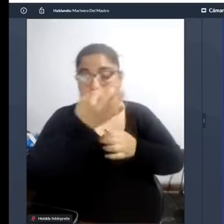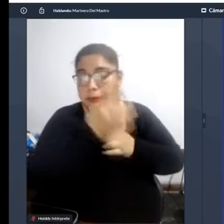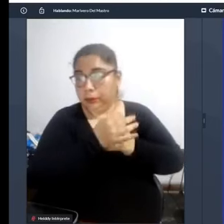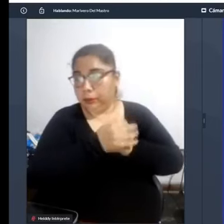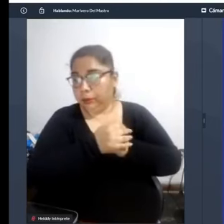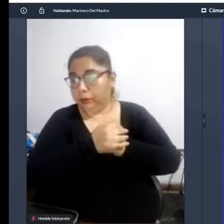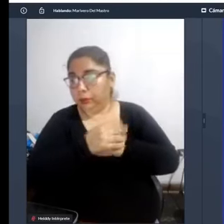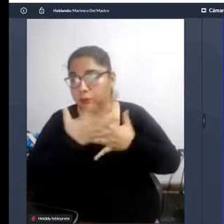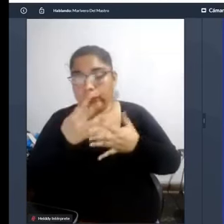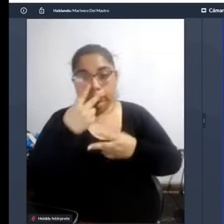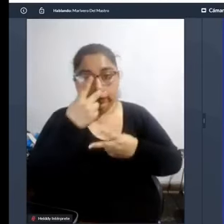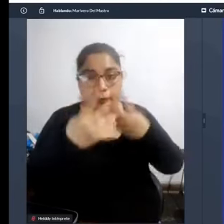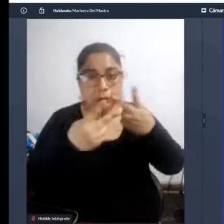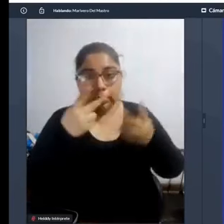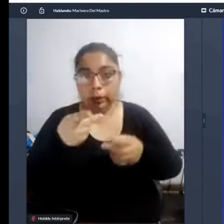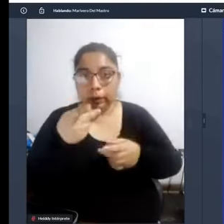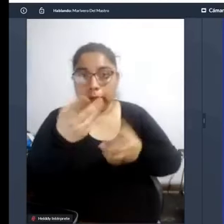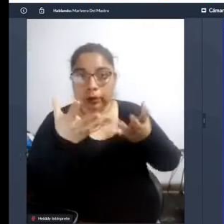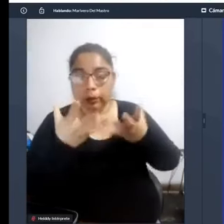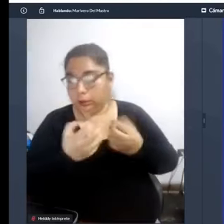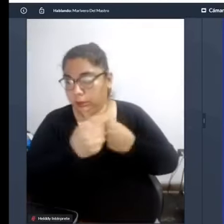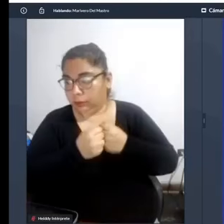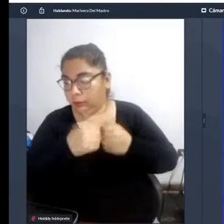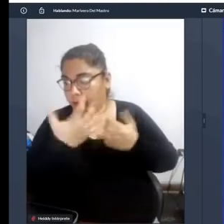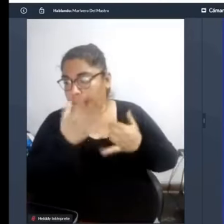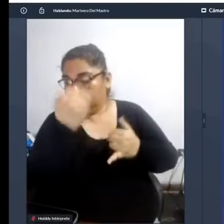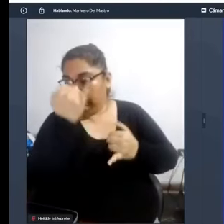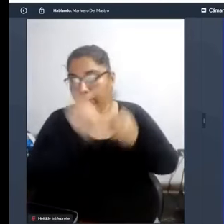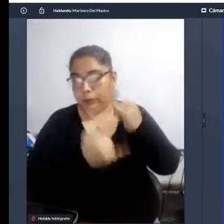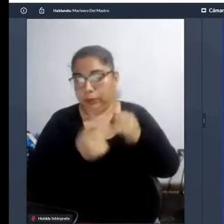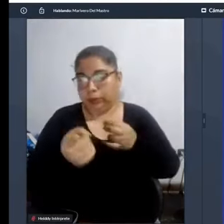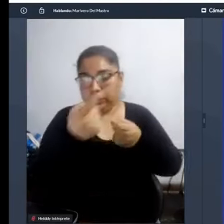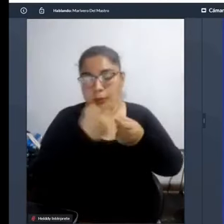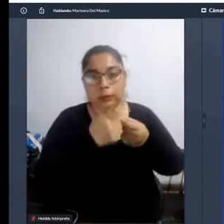visibilizan estas necesidades finalmente no se terminan incluyendo